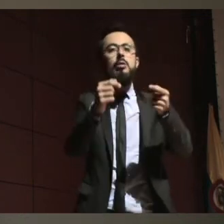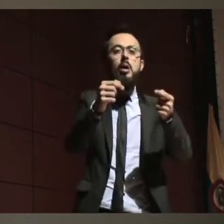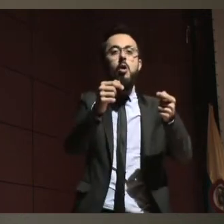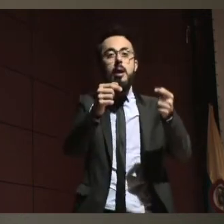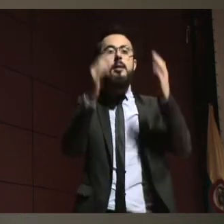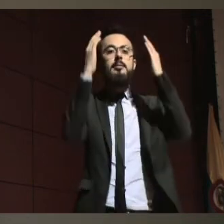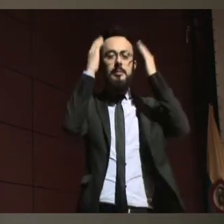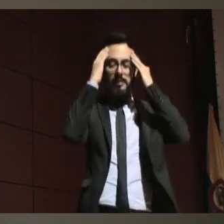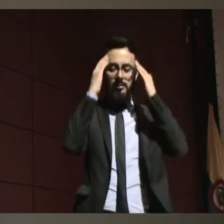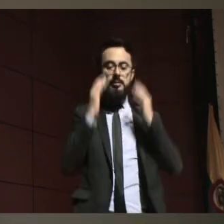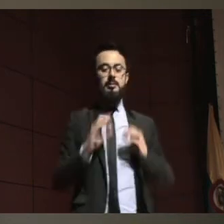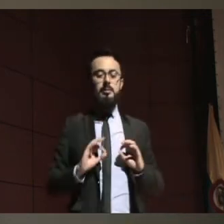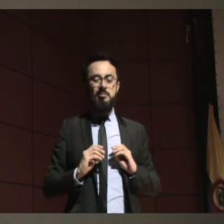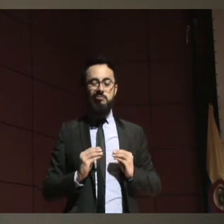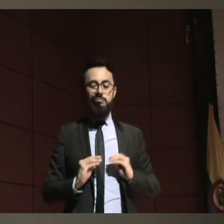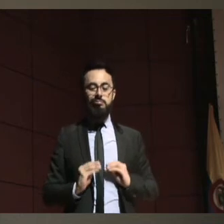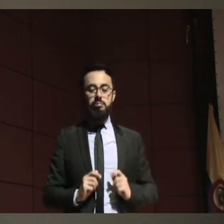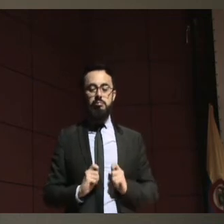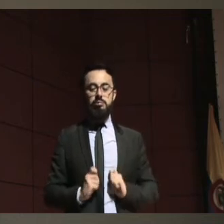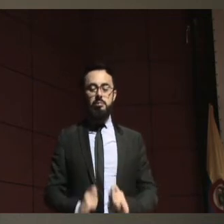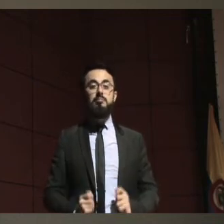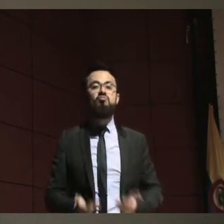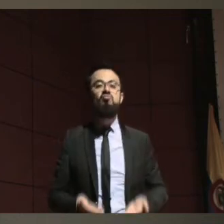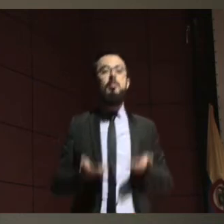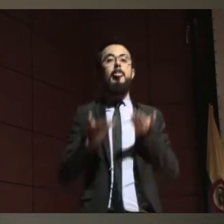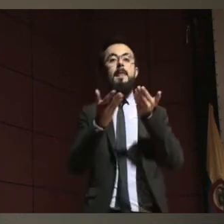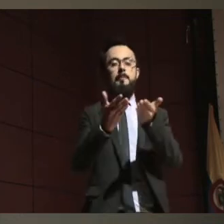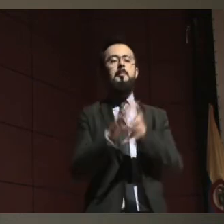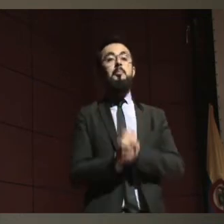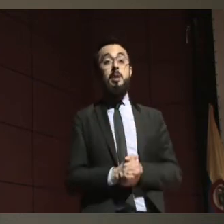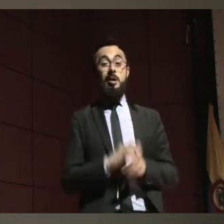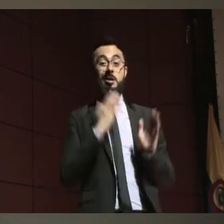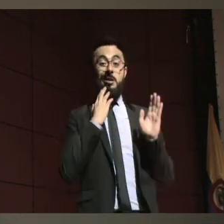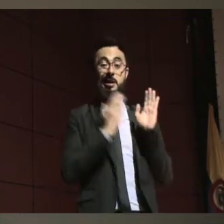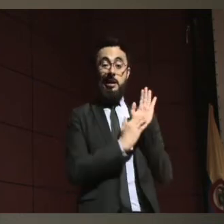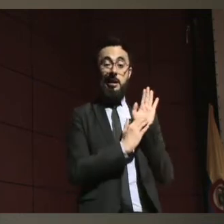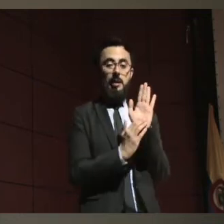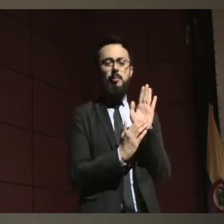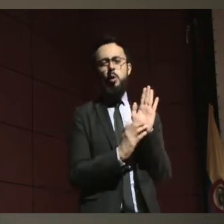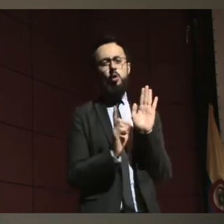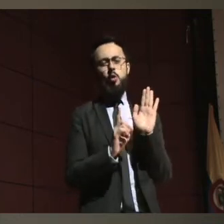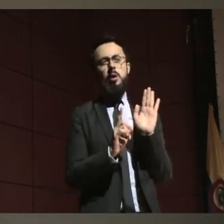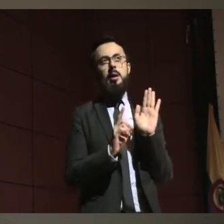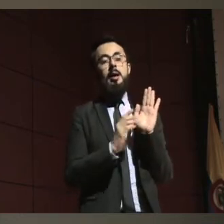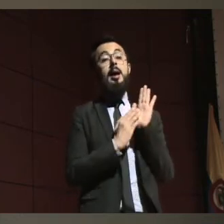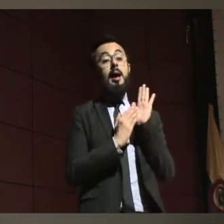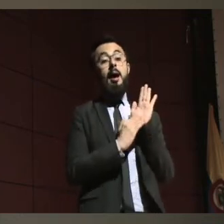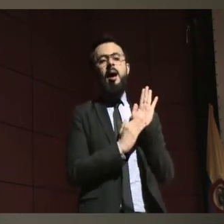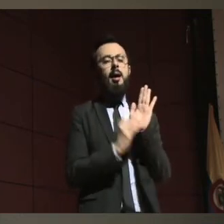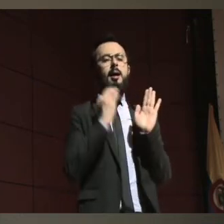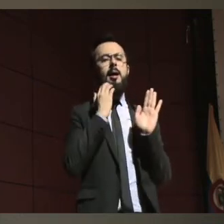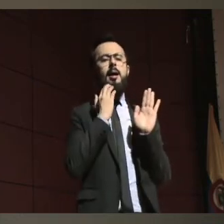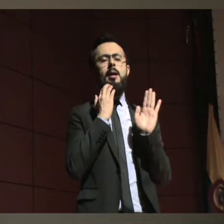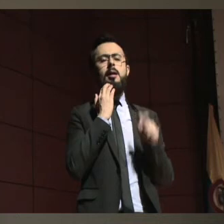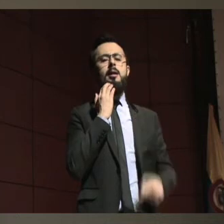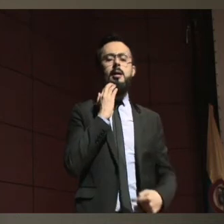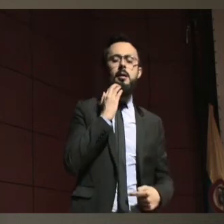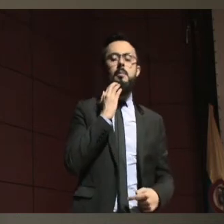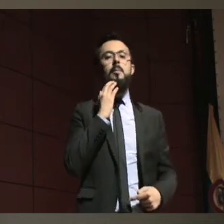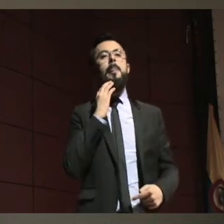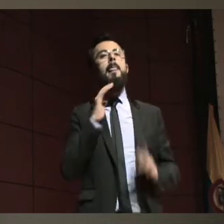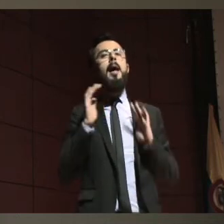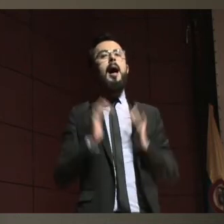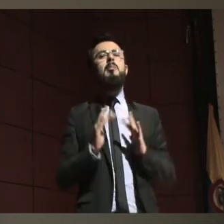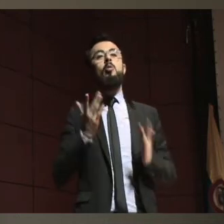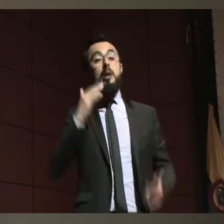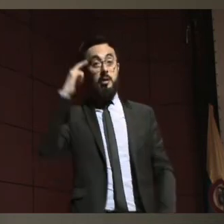que no es de personas ni con discapacidad cognitiva ni con discapacidad mental. Pero a nosotros nos